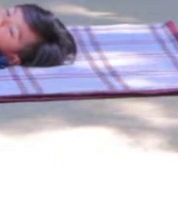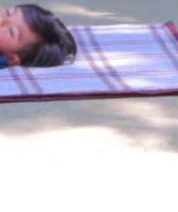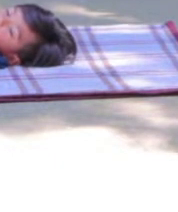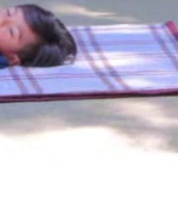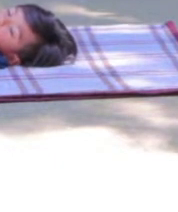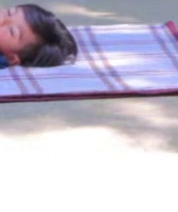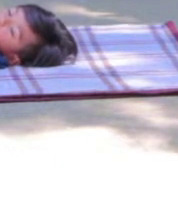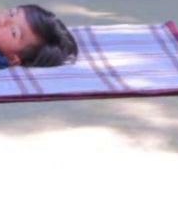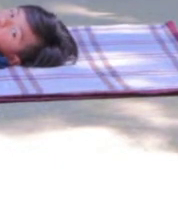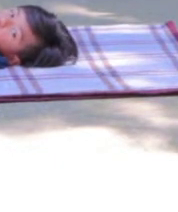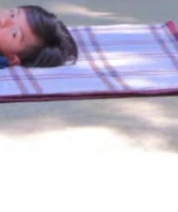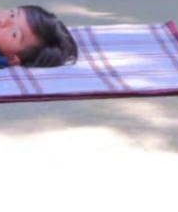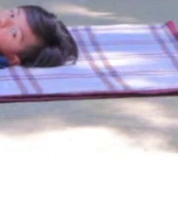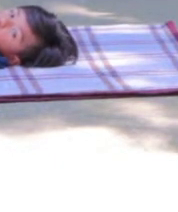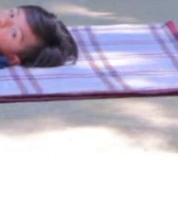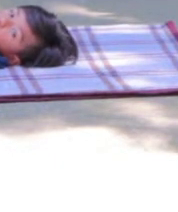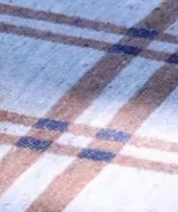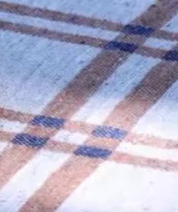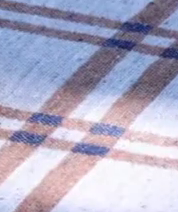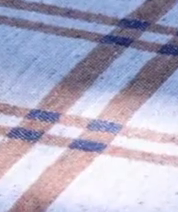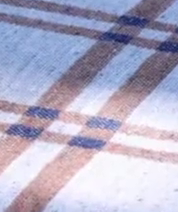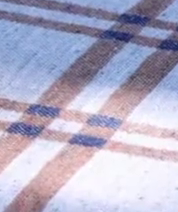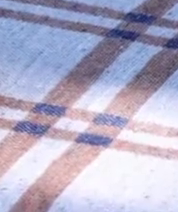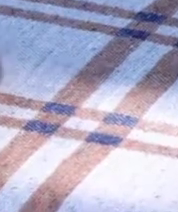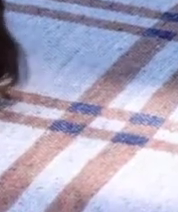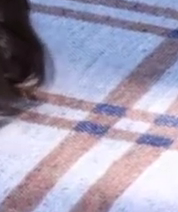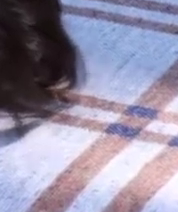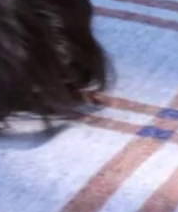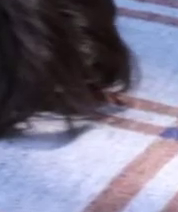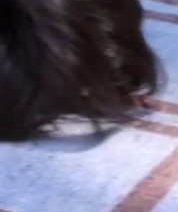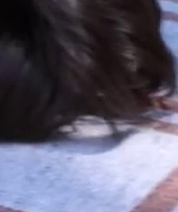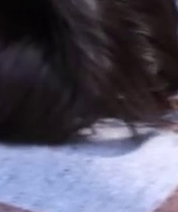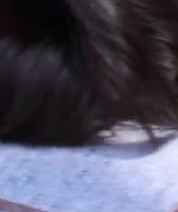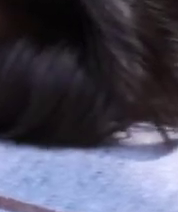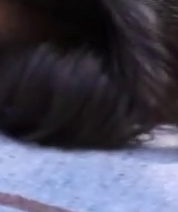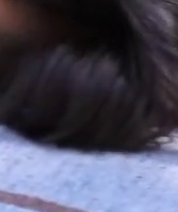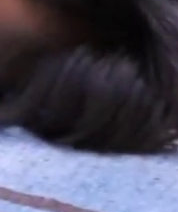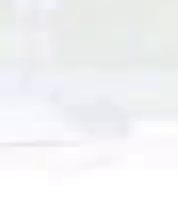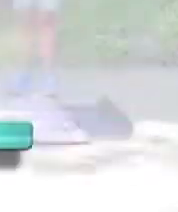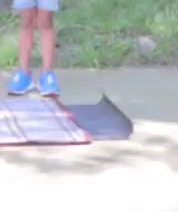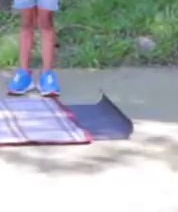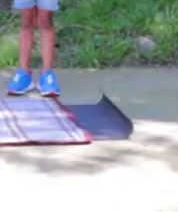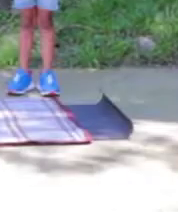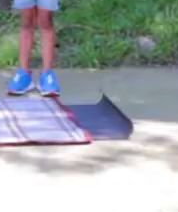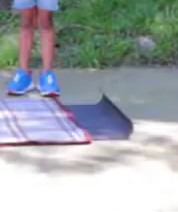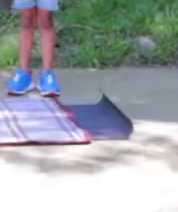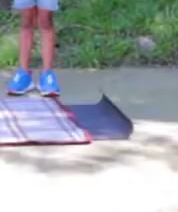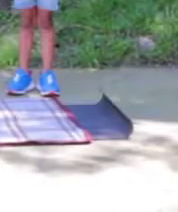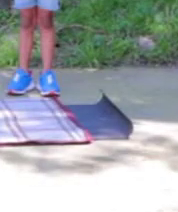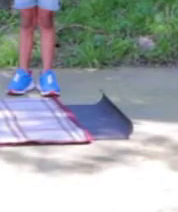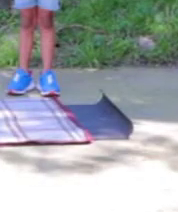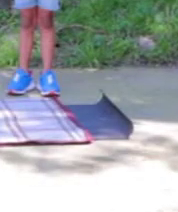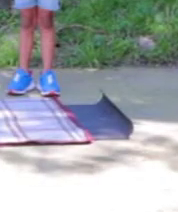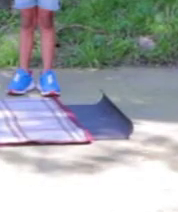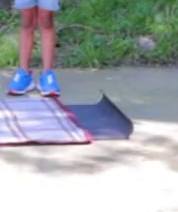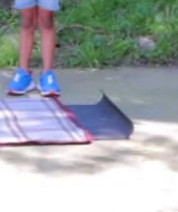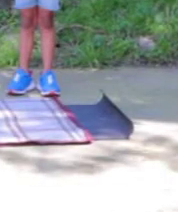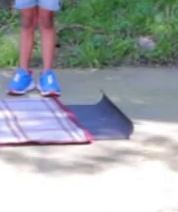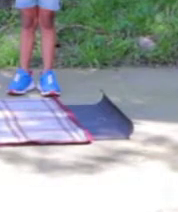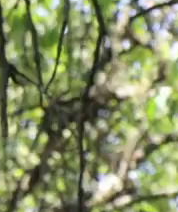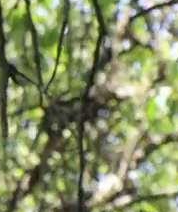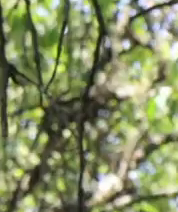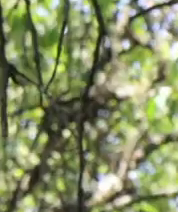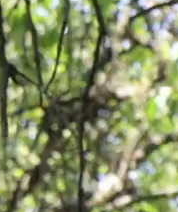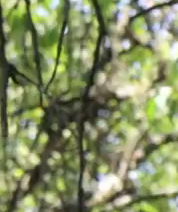cadera. Bajamos, una vez más. Alto. Ahora, el siguiente ejercicio, vamos a trabajar